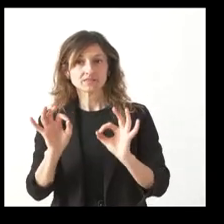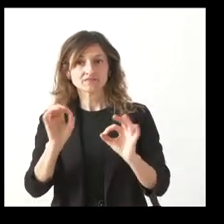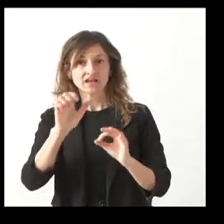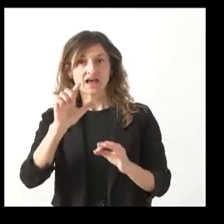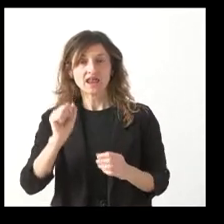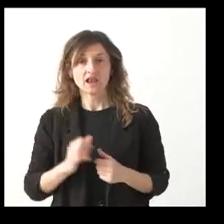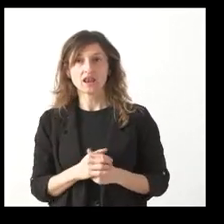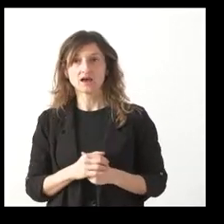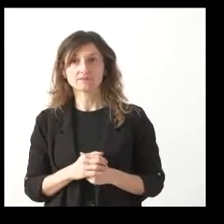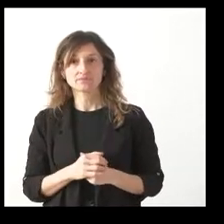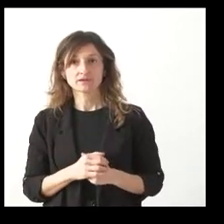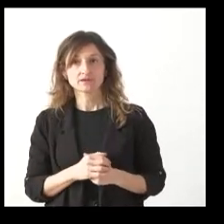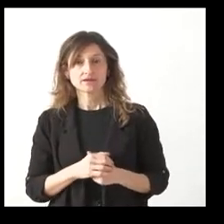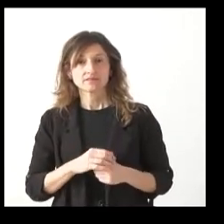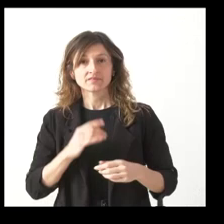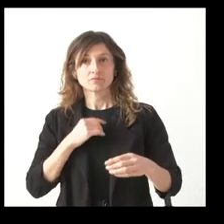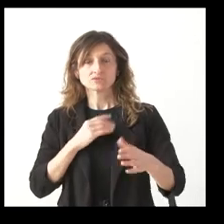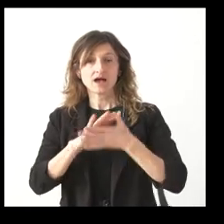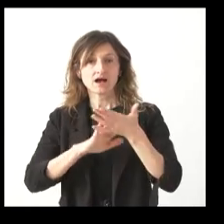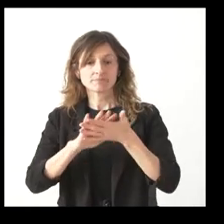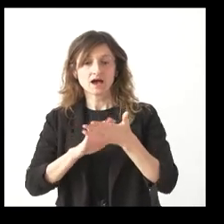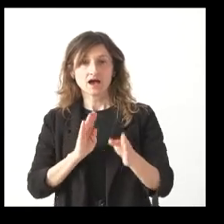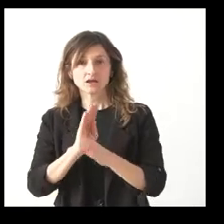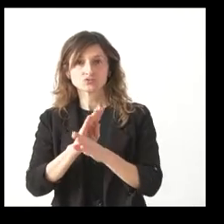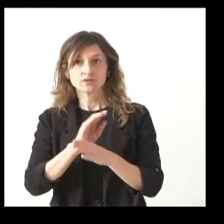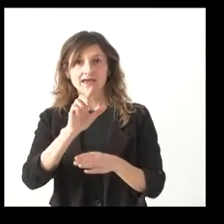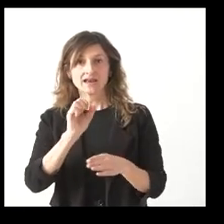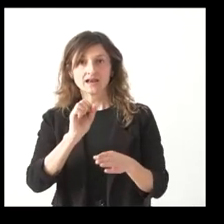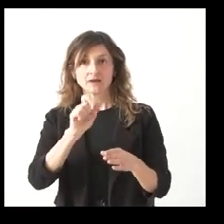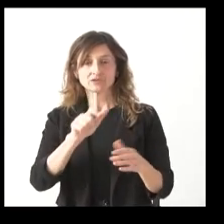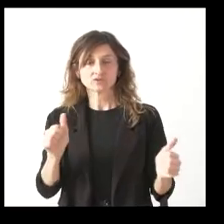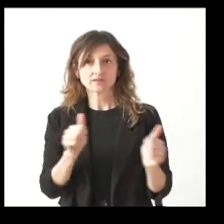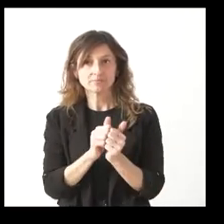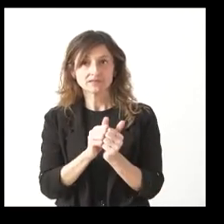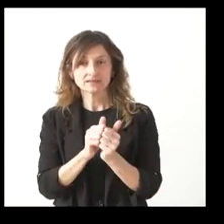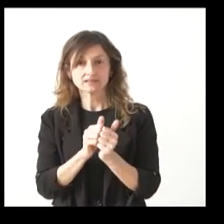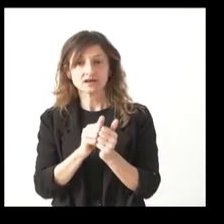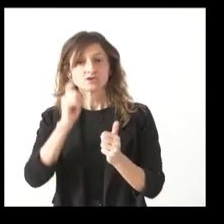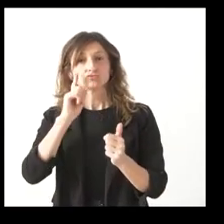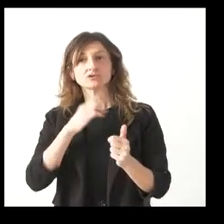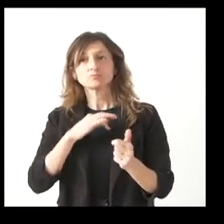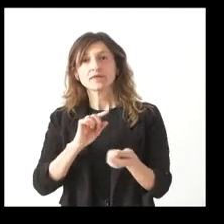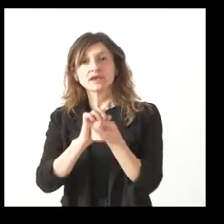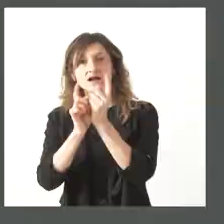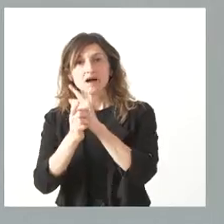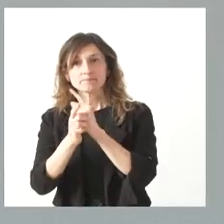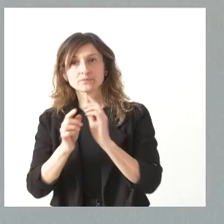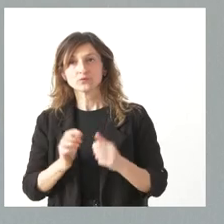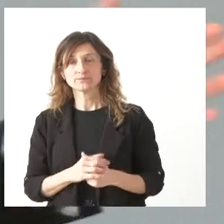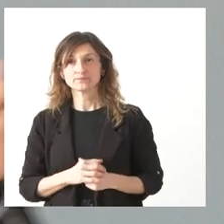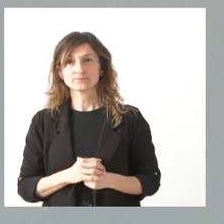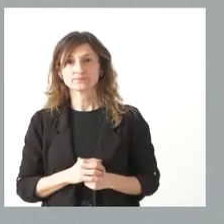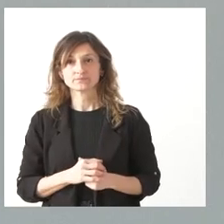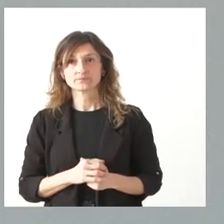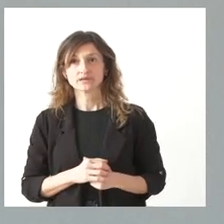ELA, porque de lo que estamos hablando son de ayudas generales a personas dependientes. No sé si hay margen para un cambio en este sentido. Siempre hay margen para